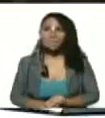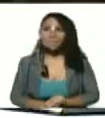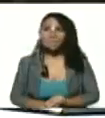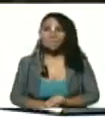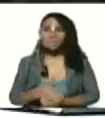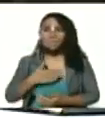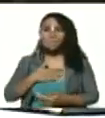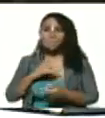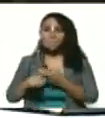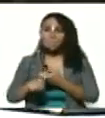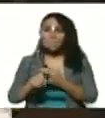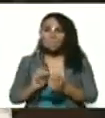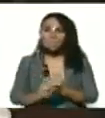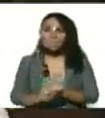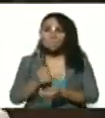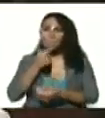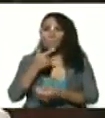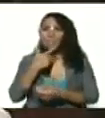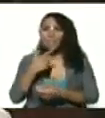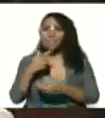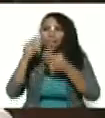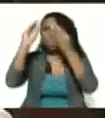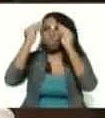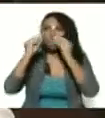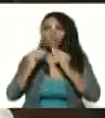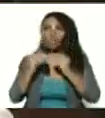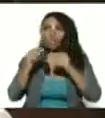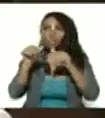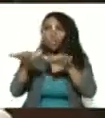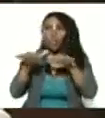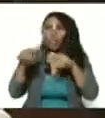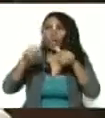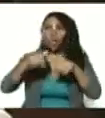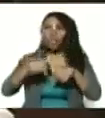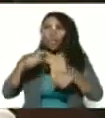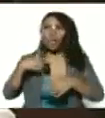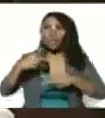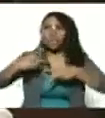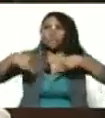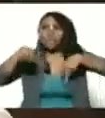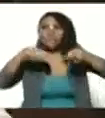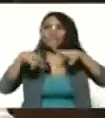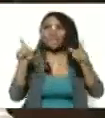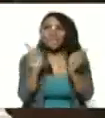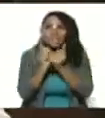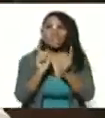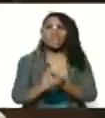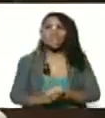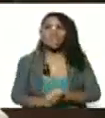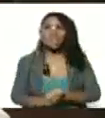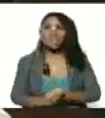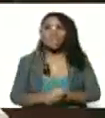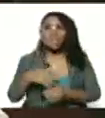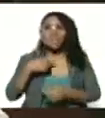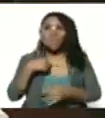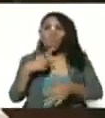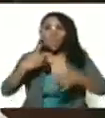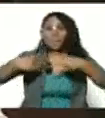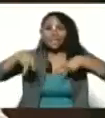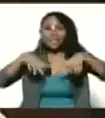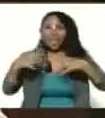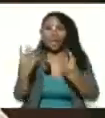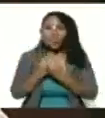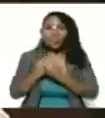Silvita, la bonita, está bien arregladita, bien bonita hoy. Hoy vamos a salir a pasear un ratico. La voy a sacar a pasear.